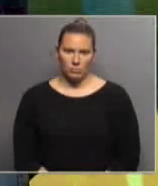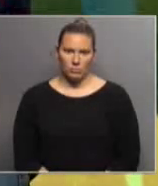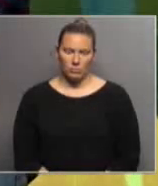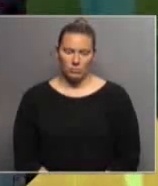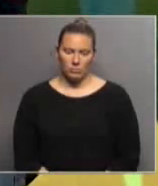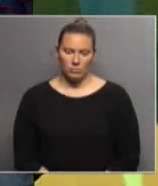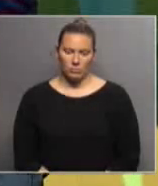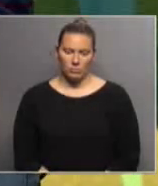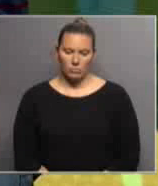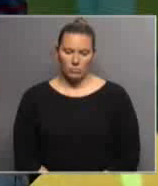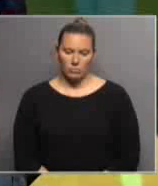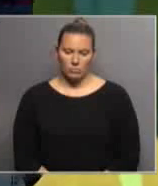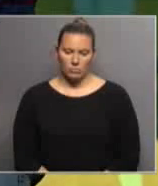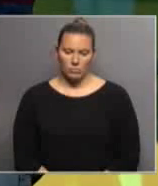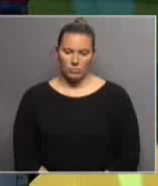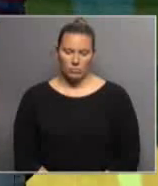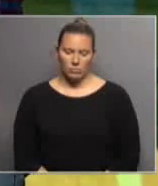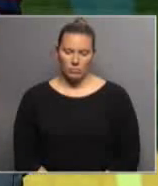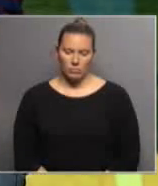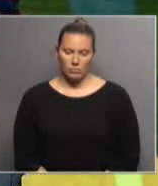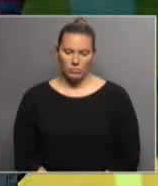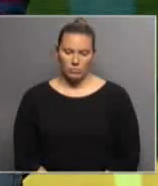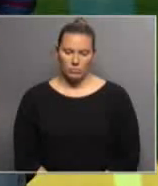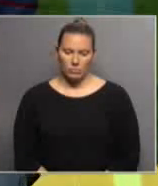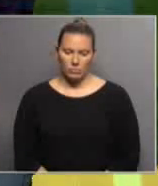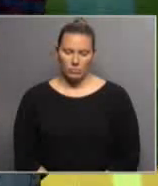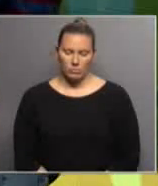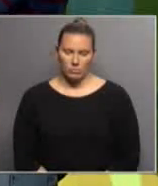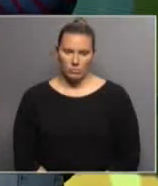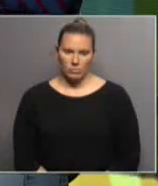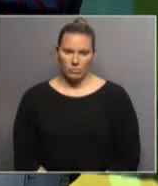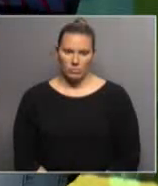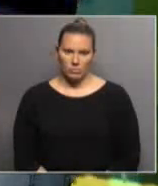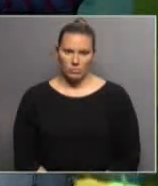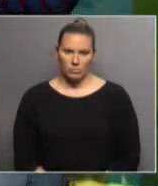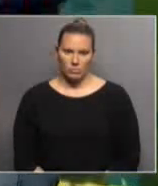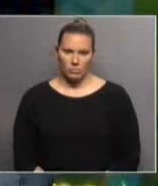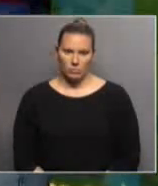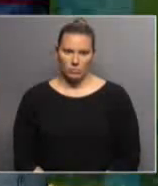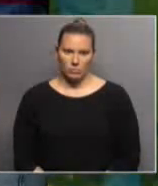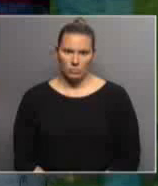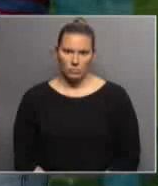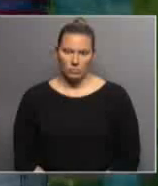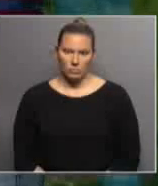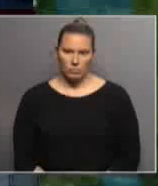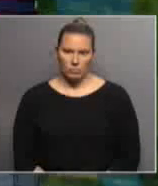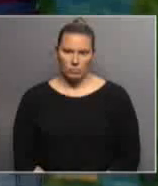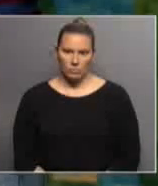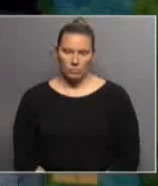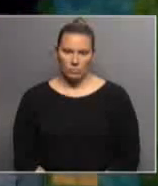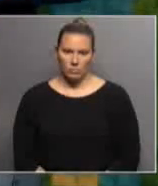no es accesible para las personas sordas. Es apenas recibe un